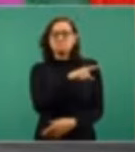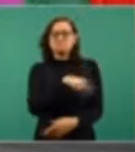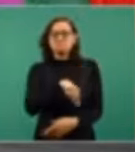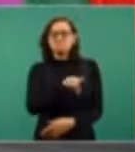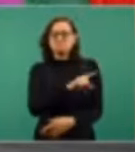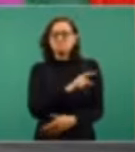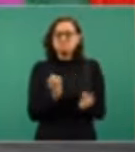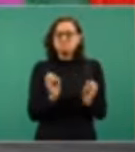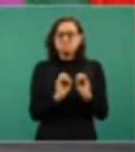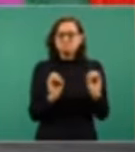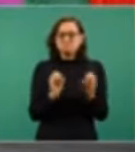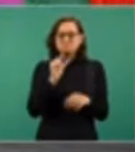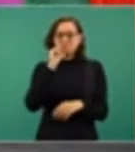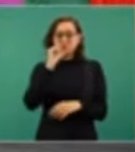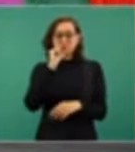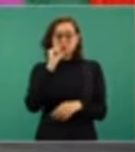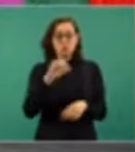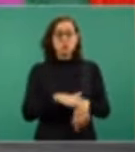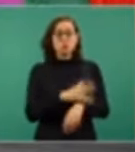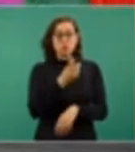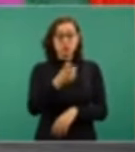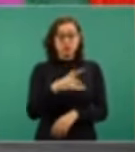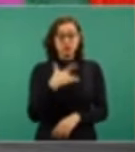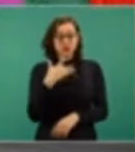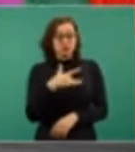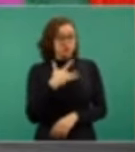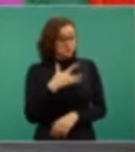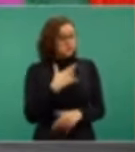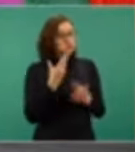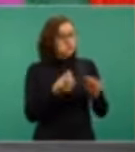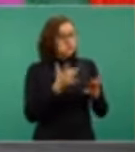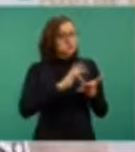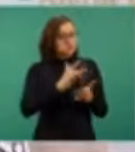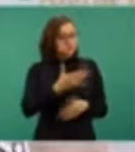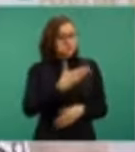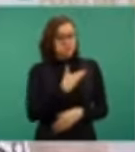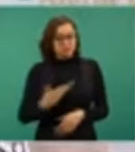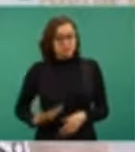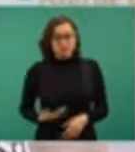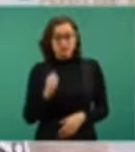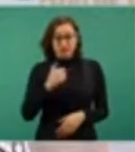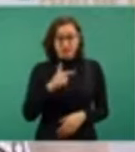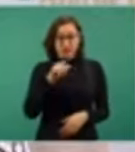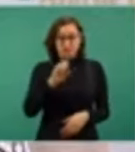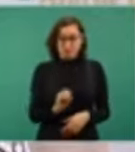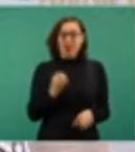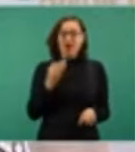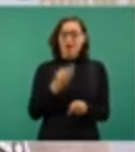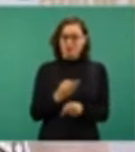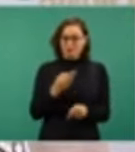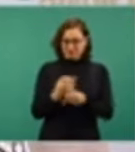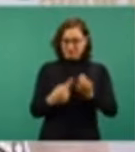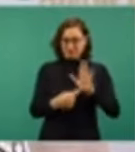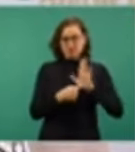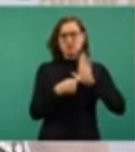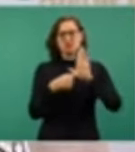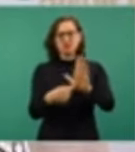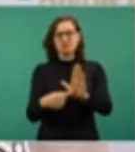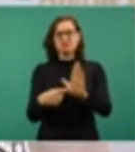permita, en un breve trazo, explicar lo que fue esa